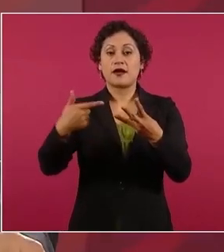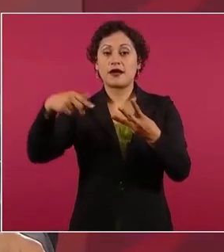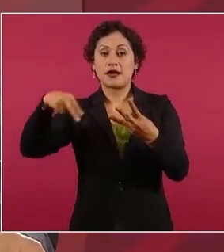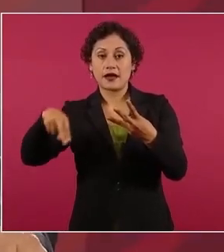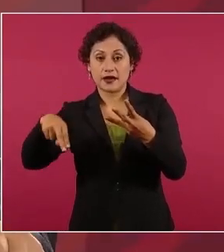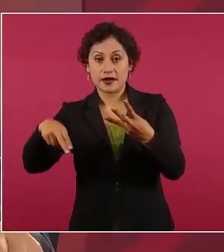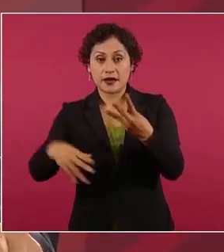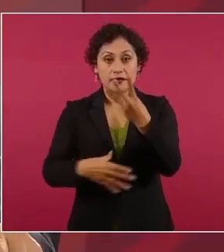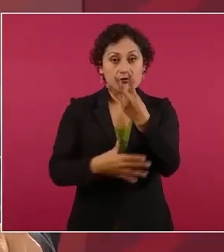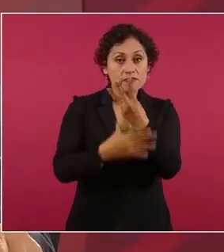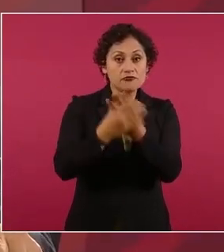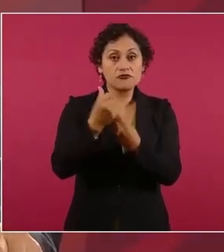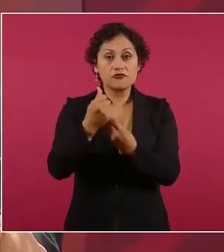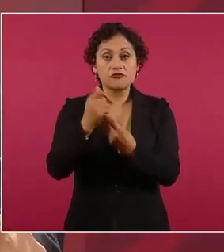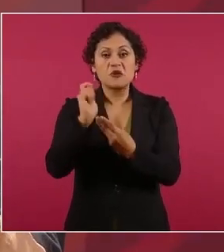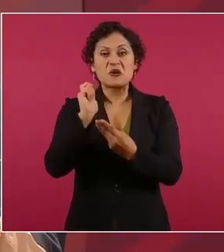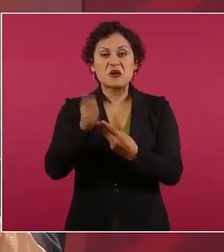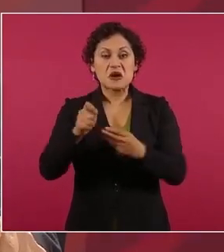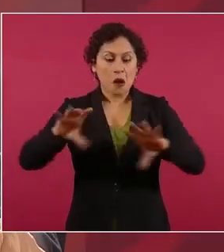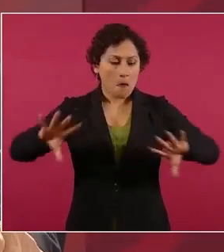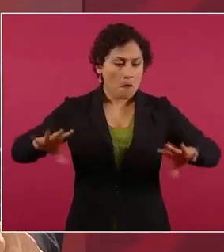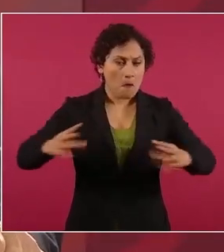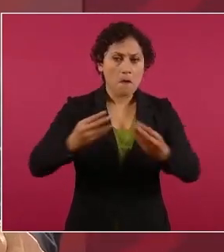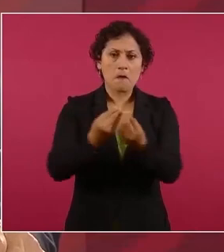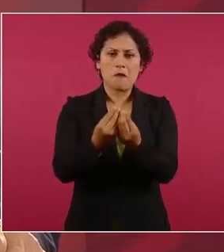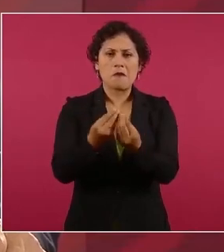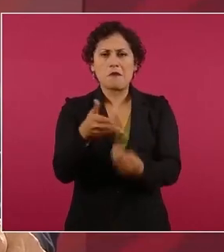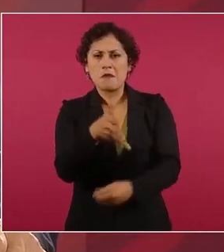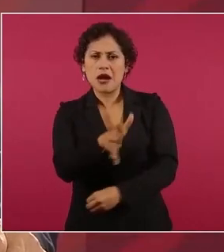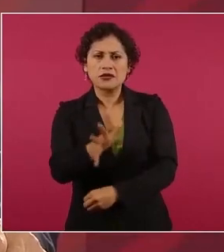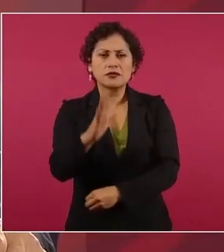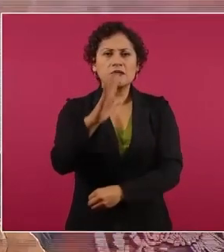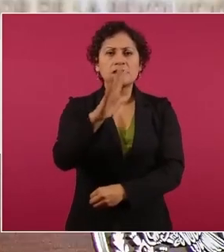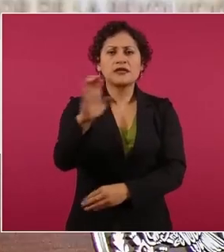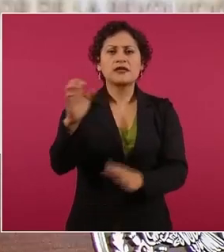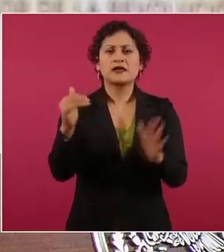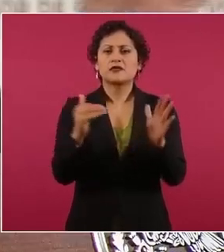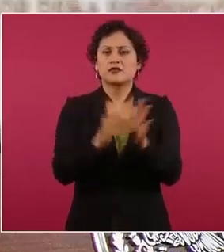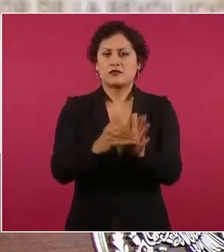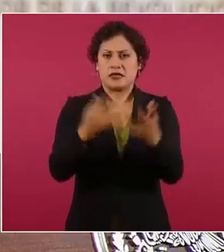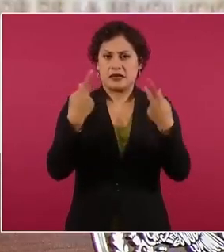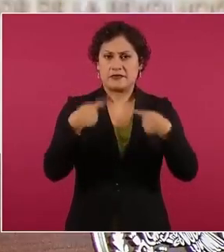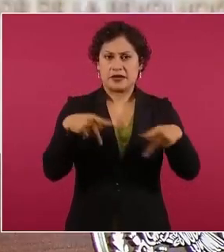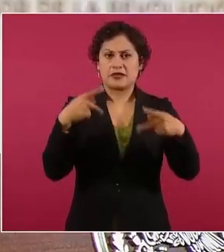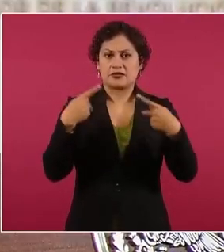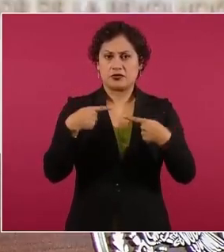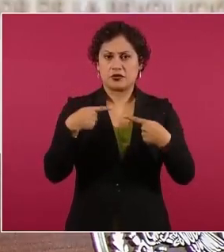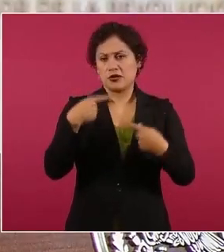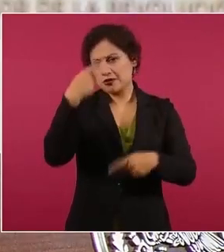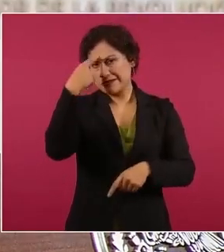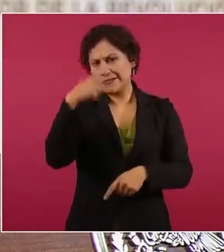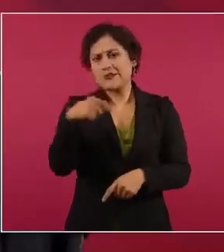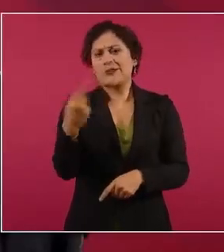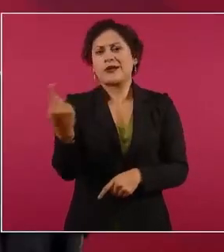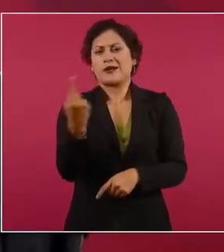son alrededor de 500 mil elementos para proteger al pueblo